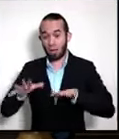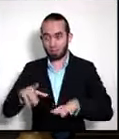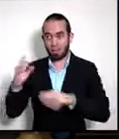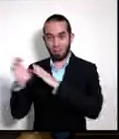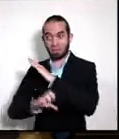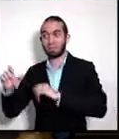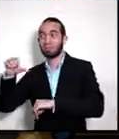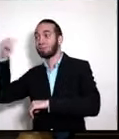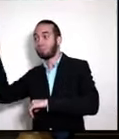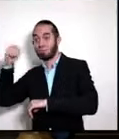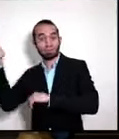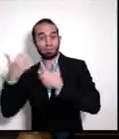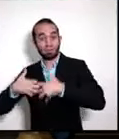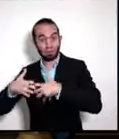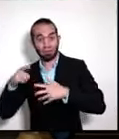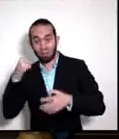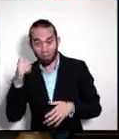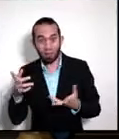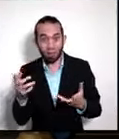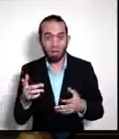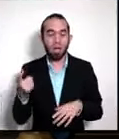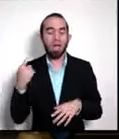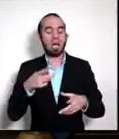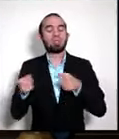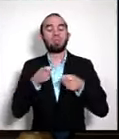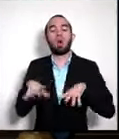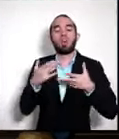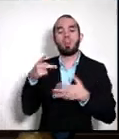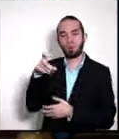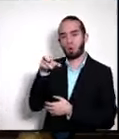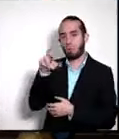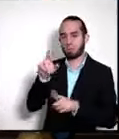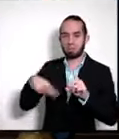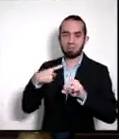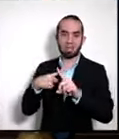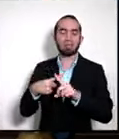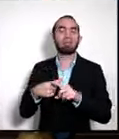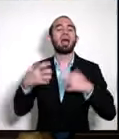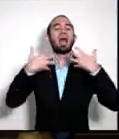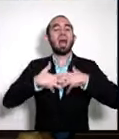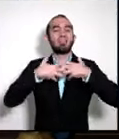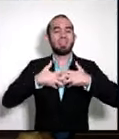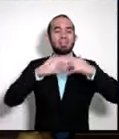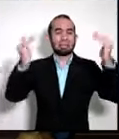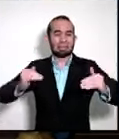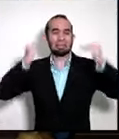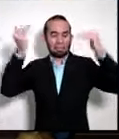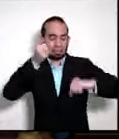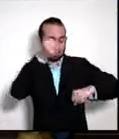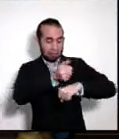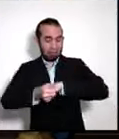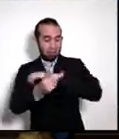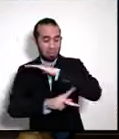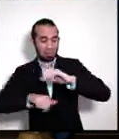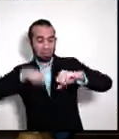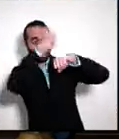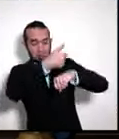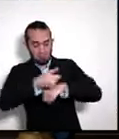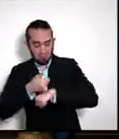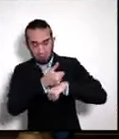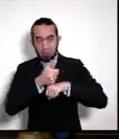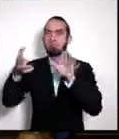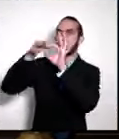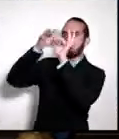gestionan desde Procomer y esa relación con esas multinacionales ya la tenemos la capacidad de adaptación hemos